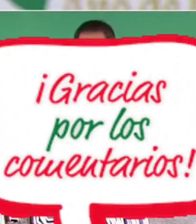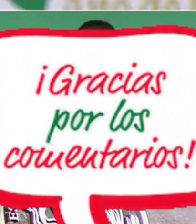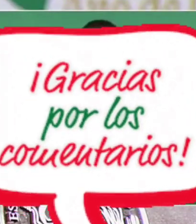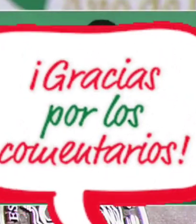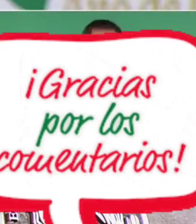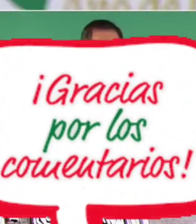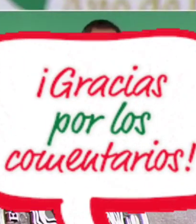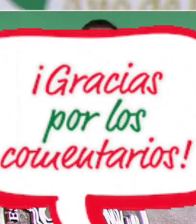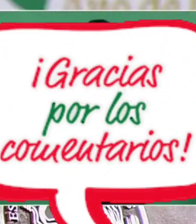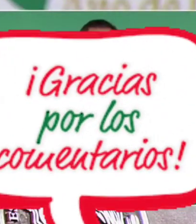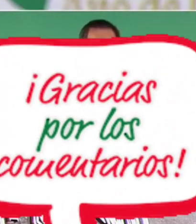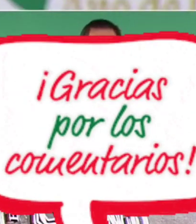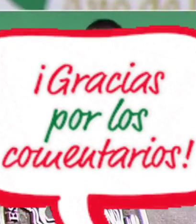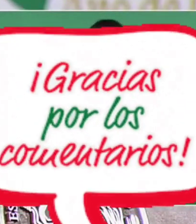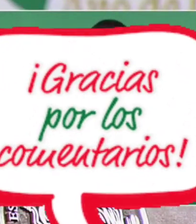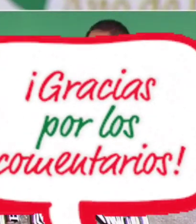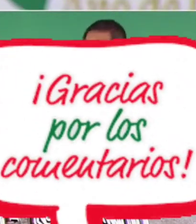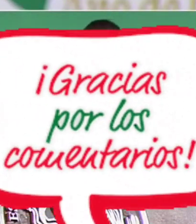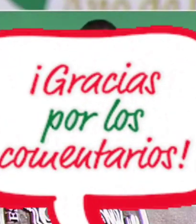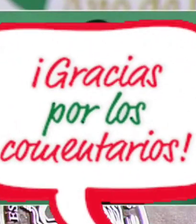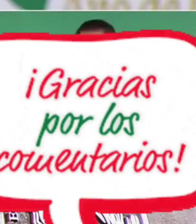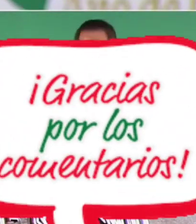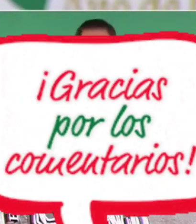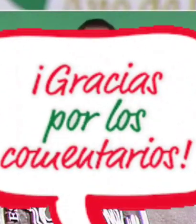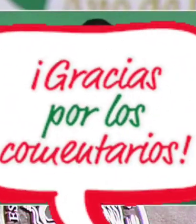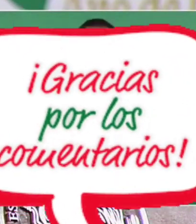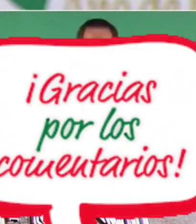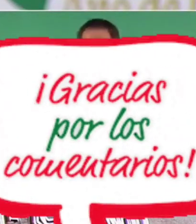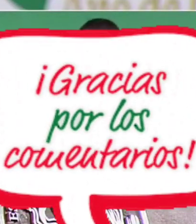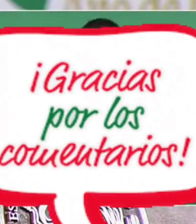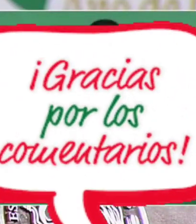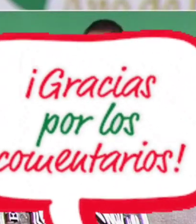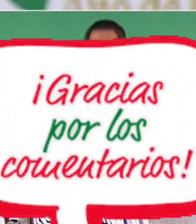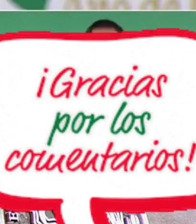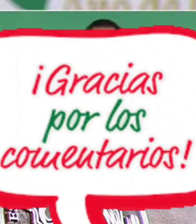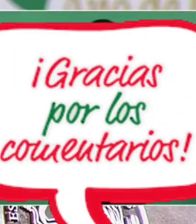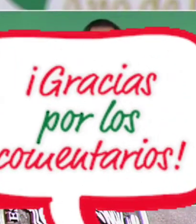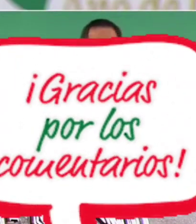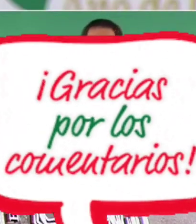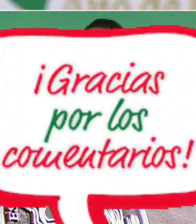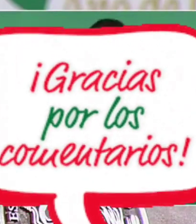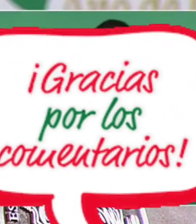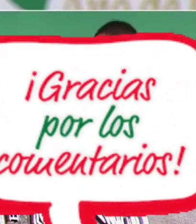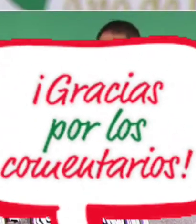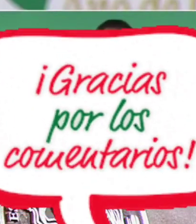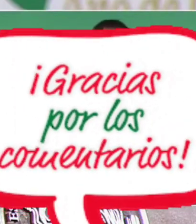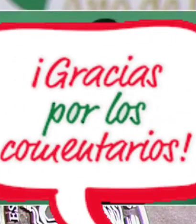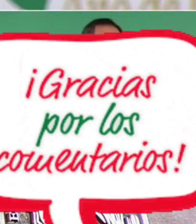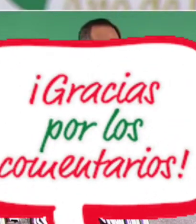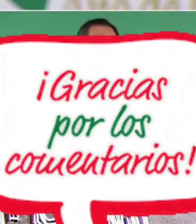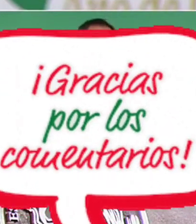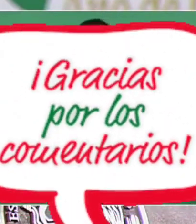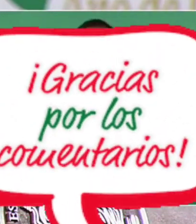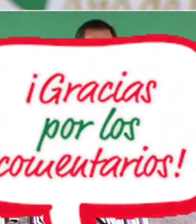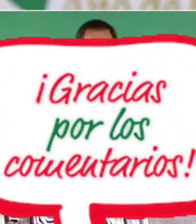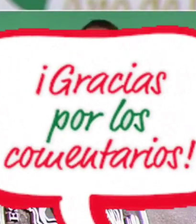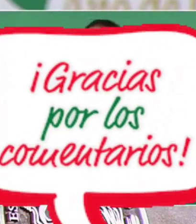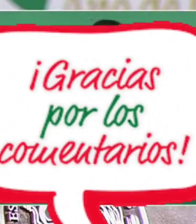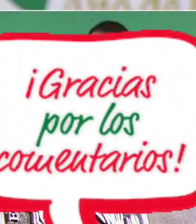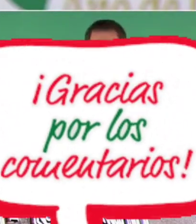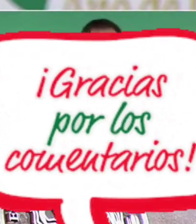Señor a los 55 días de su instrucción, estamos arrancando